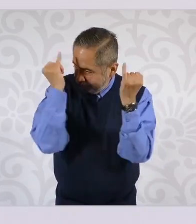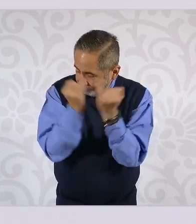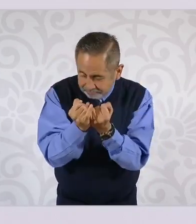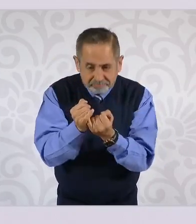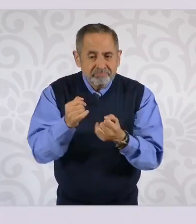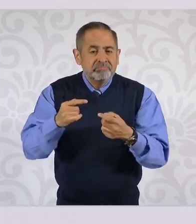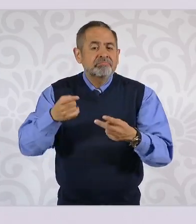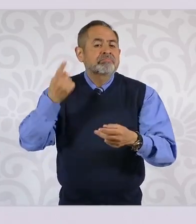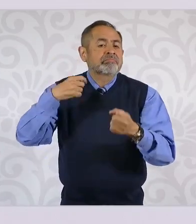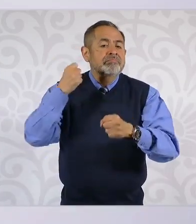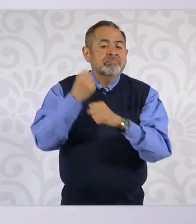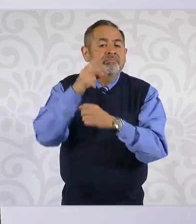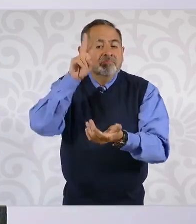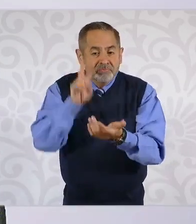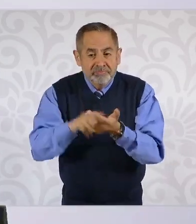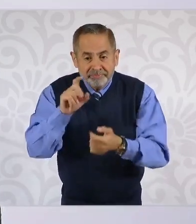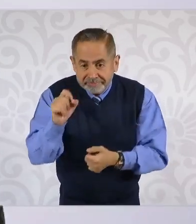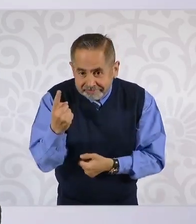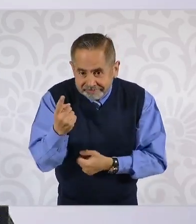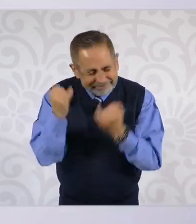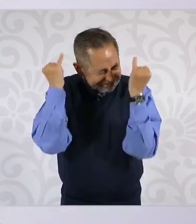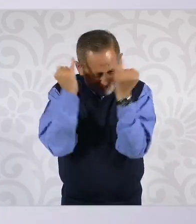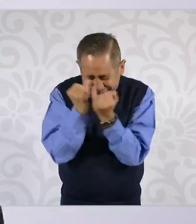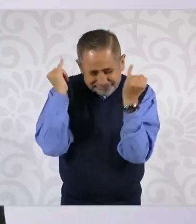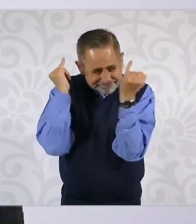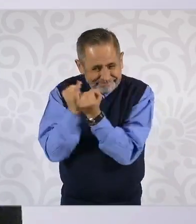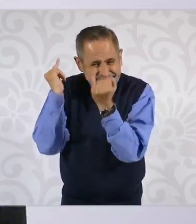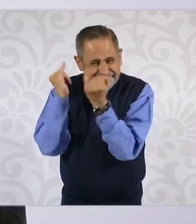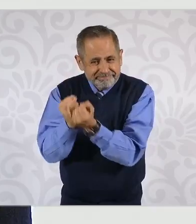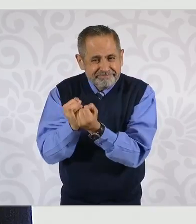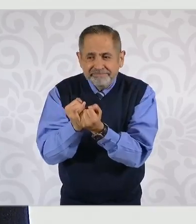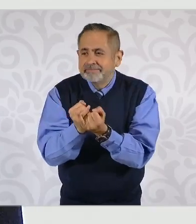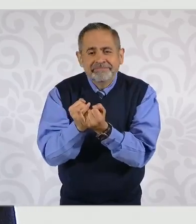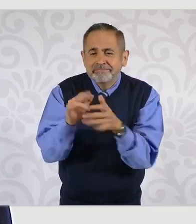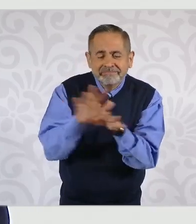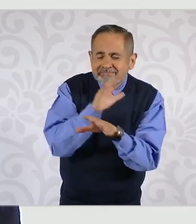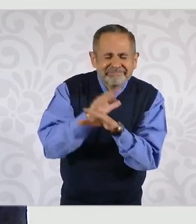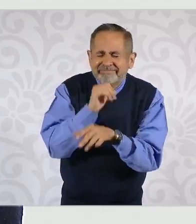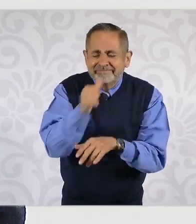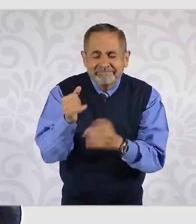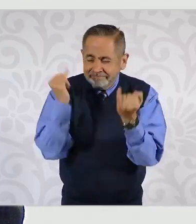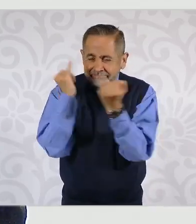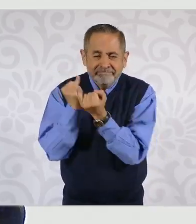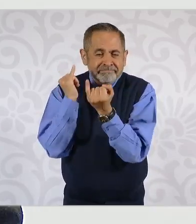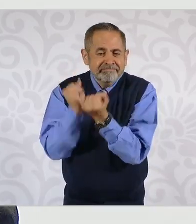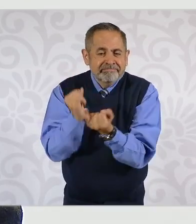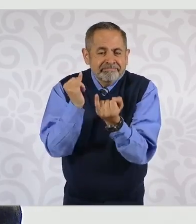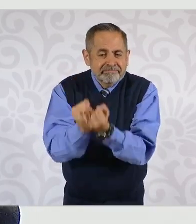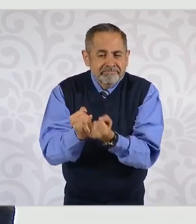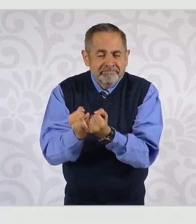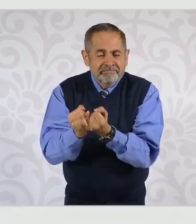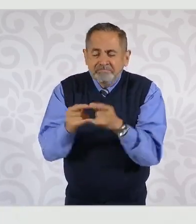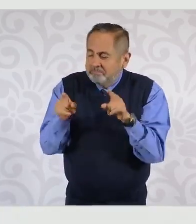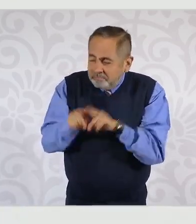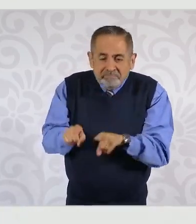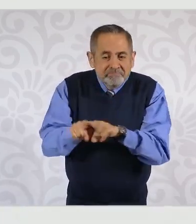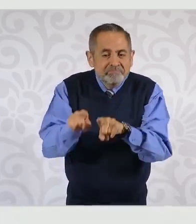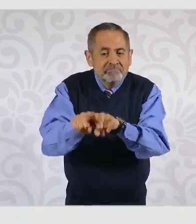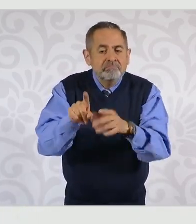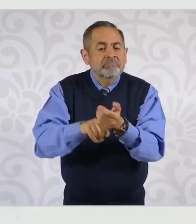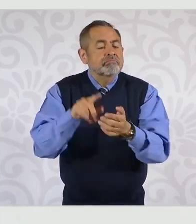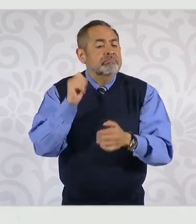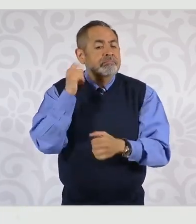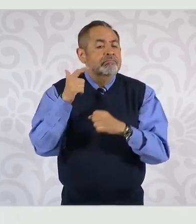hizo en el 2021, igualito, igualito, igualito. Así, así, igualito, se hizo en el